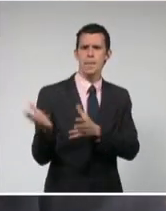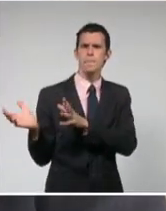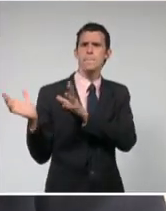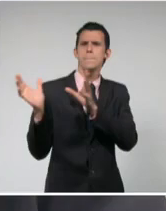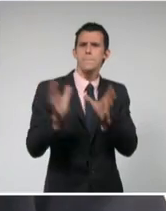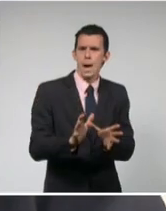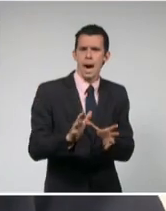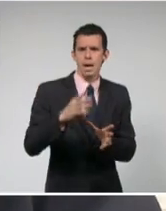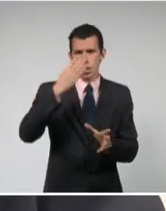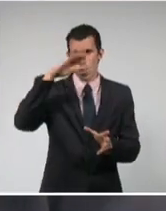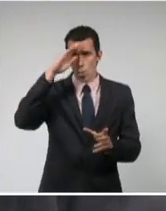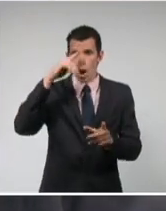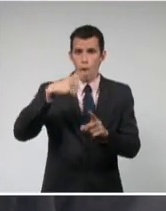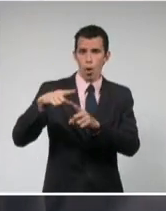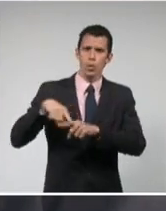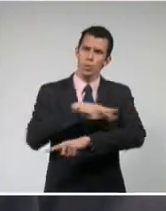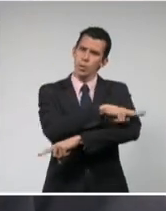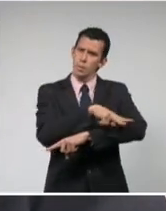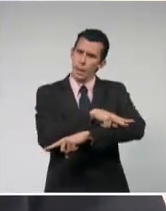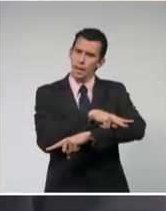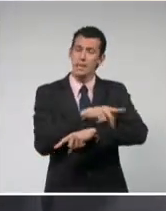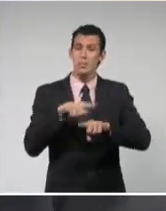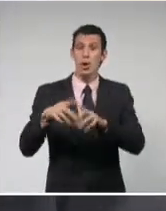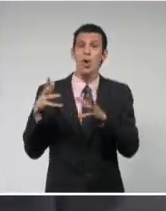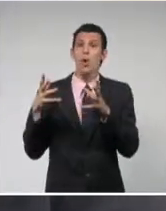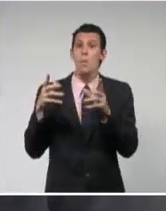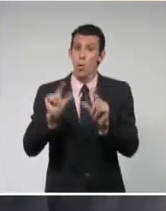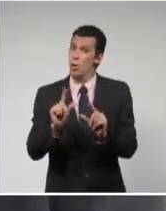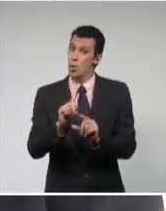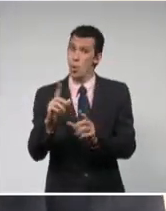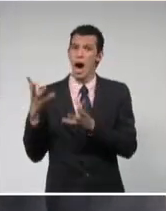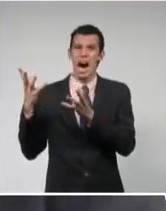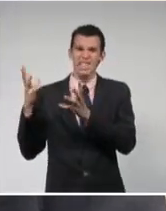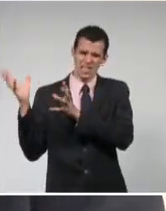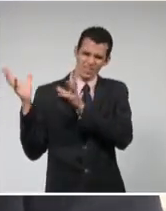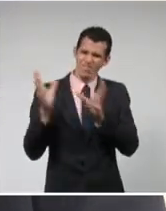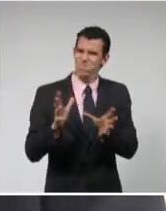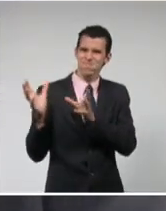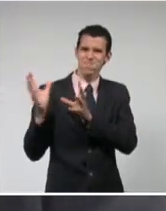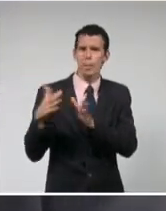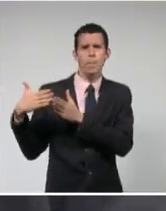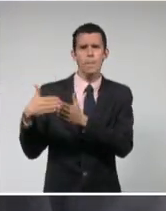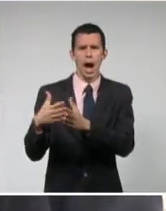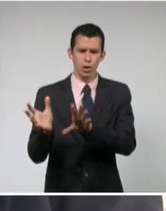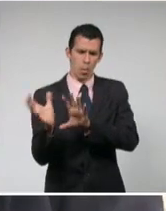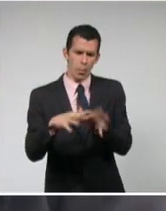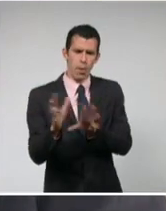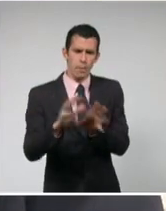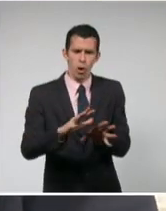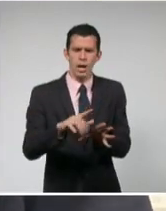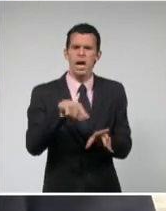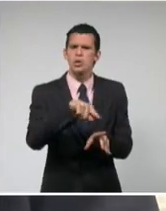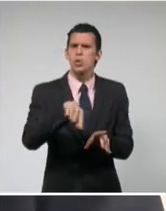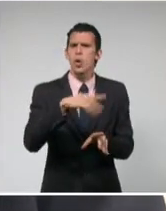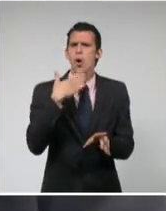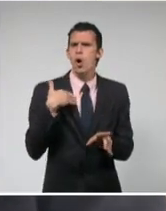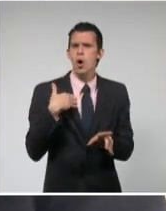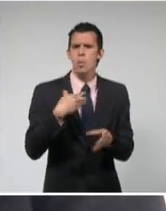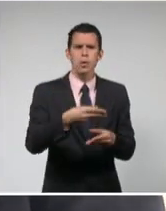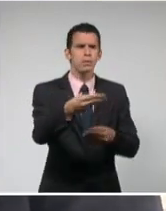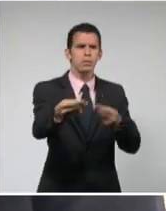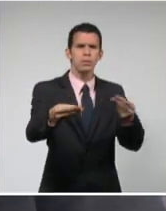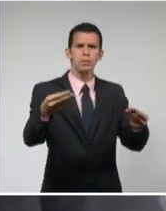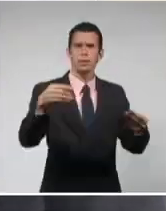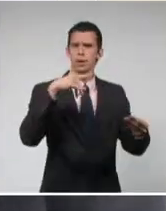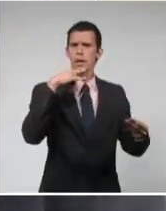entrando al país en cifras récord, fundamentalmente por vía marítima, con muchas mercancías y artículos de primera necesidad para la familia cubana.